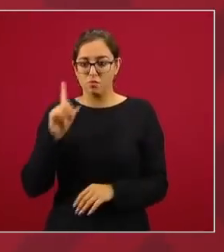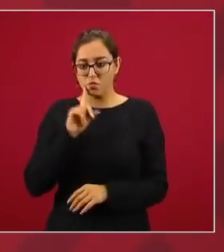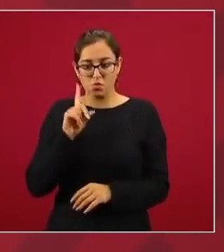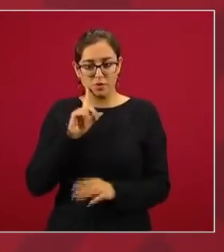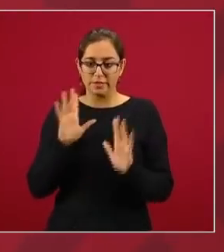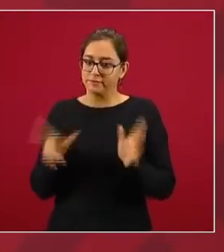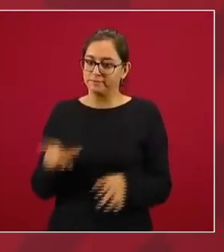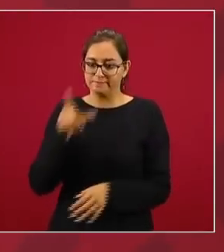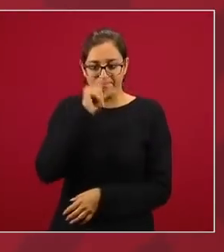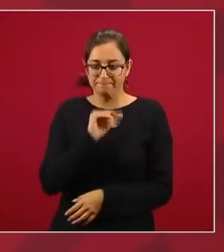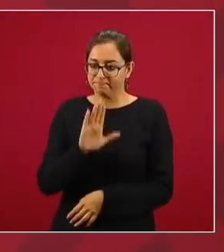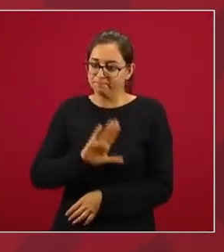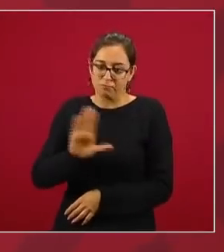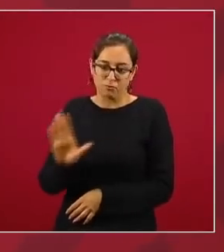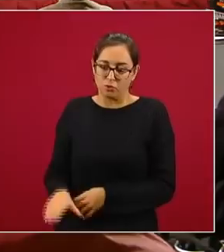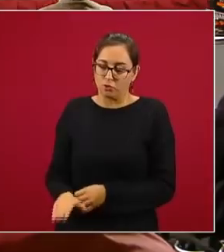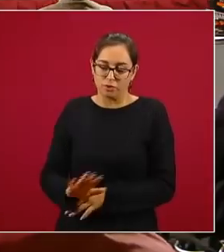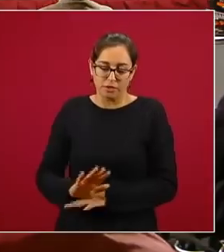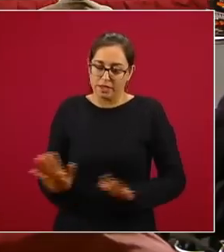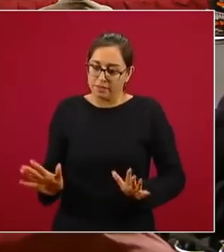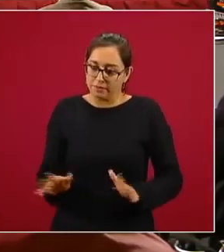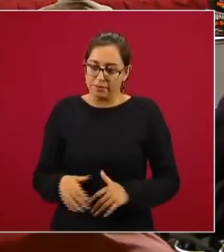muerta, ya había perdido la vida,